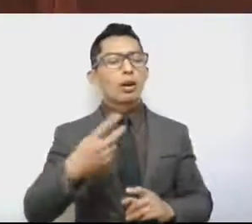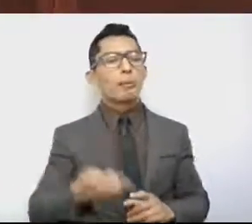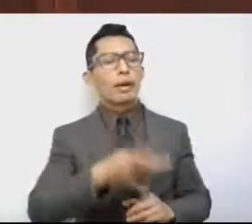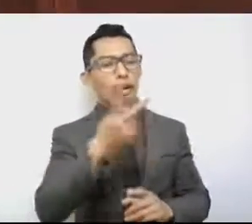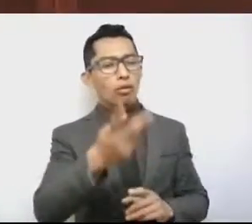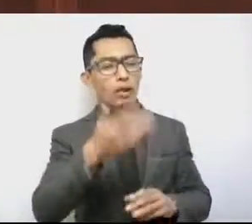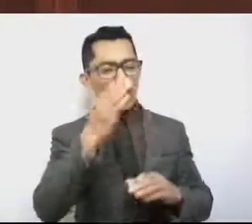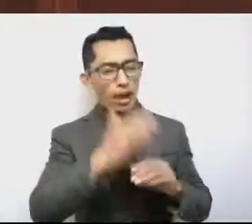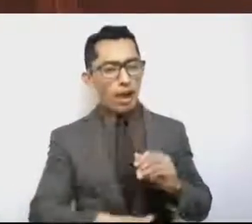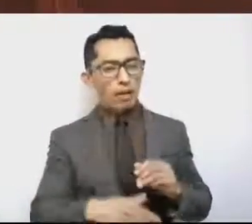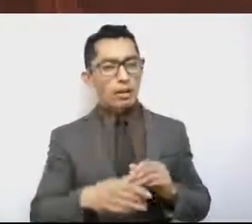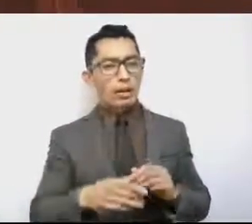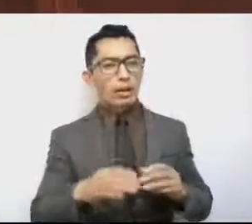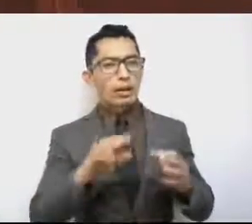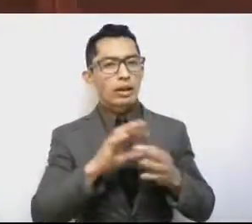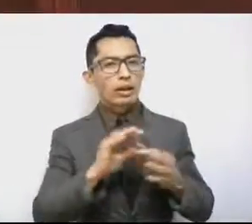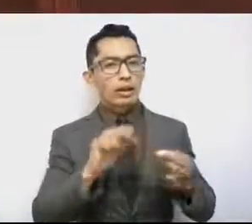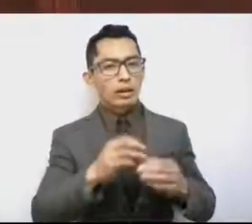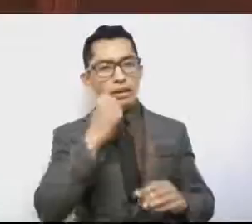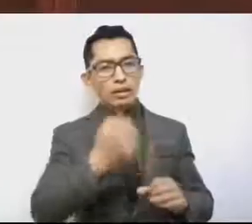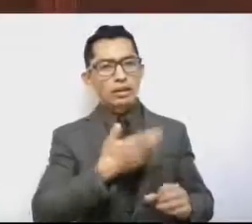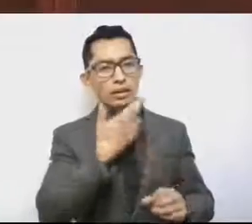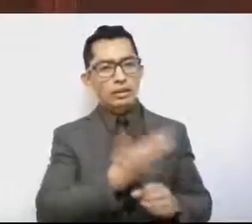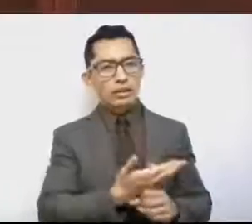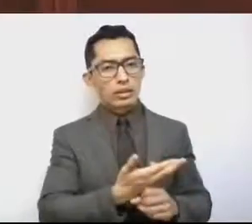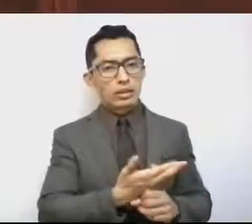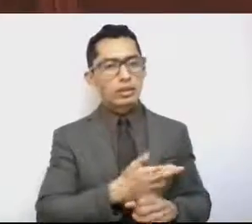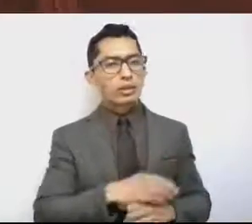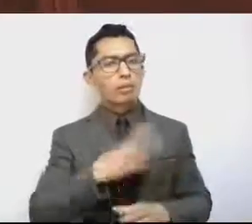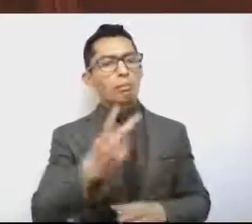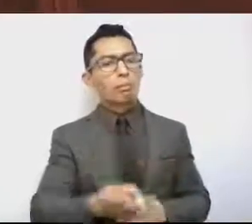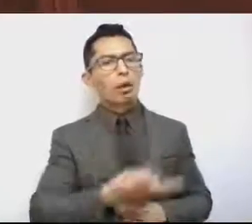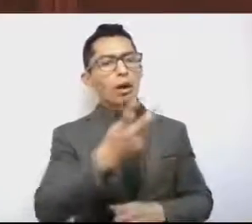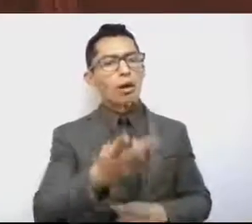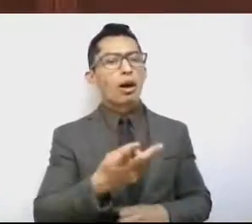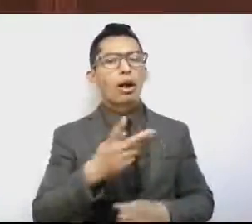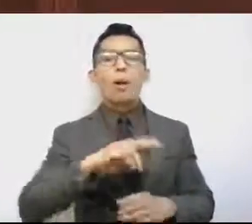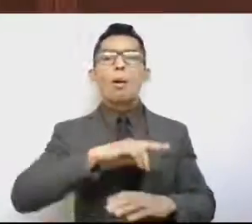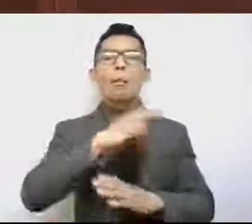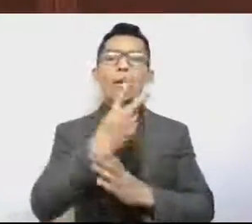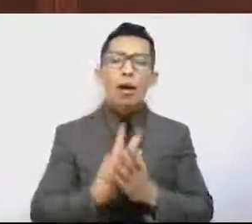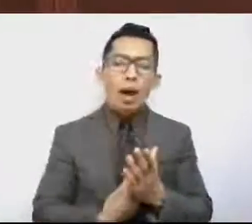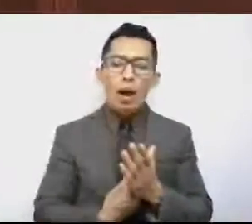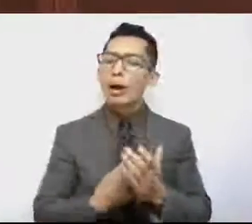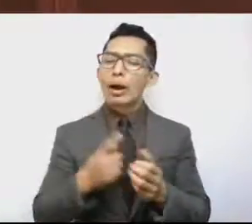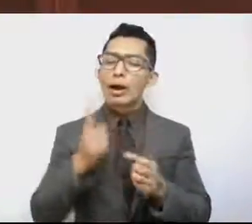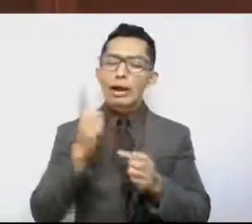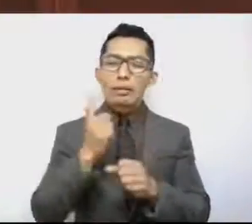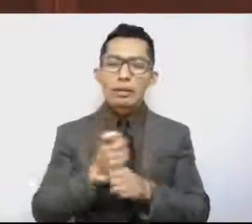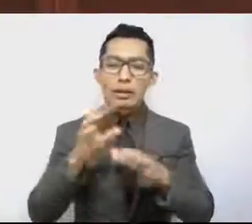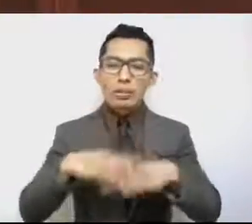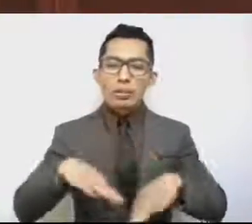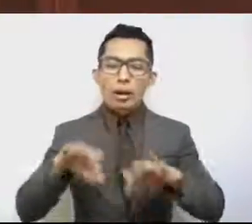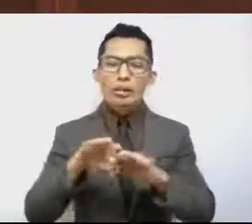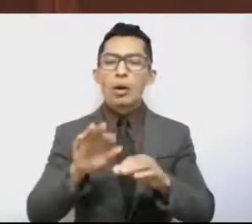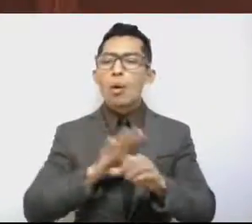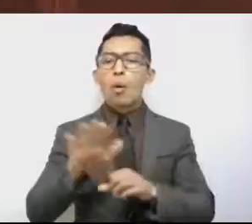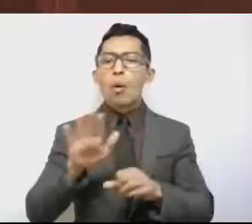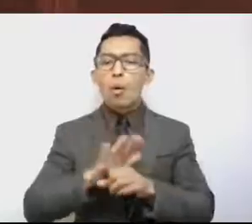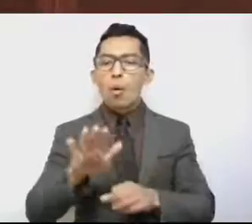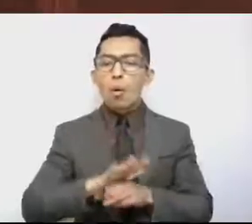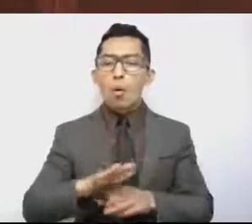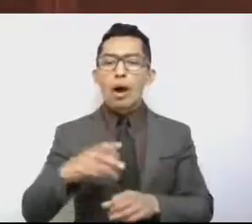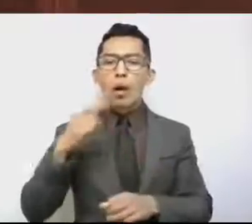y secretario, la pregunta es, ¿a qué programas prioritarios se han dirigido